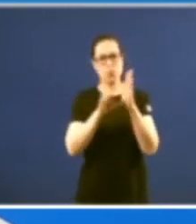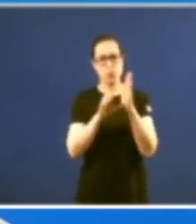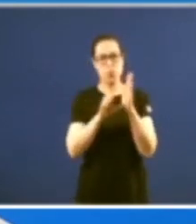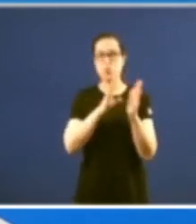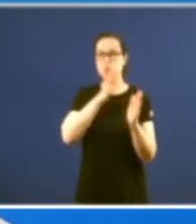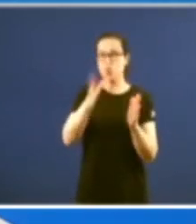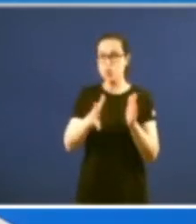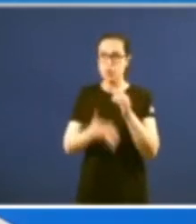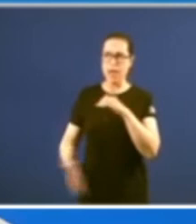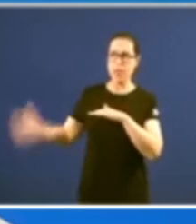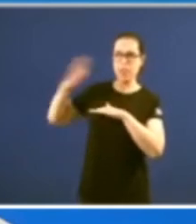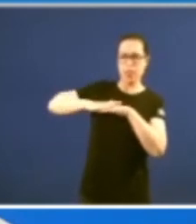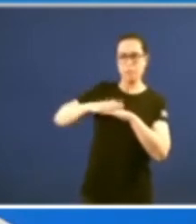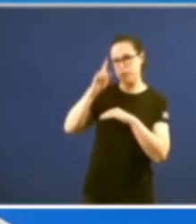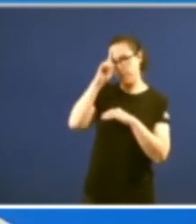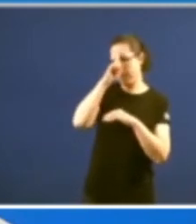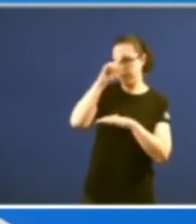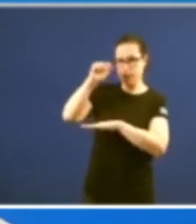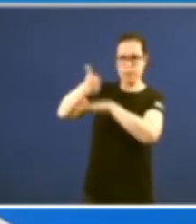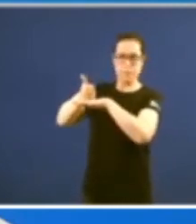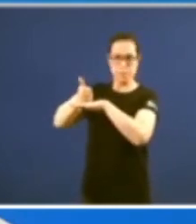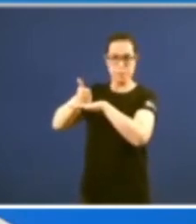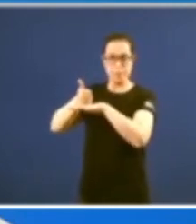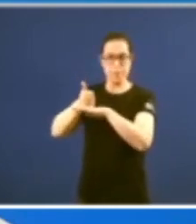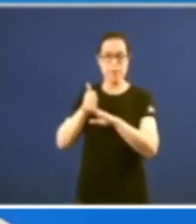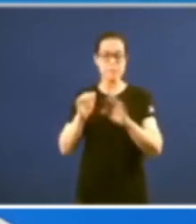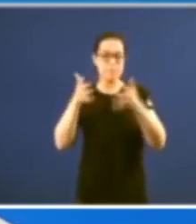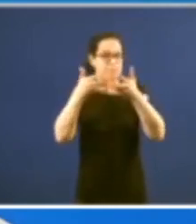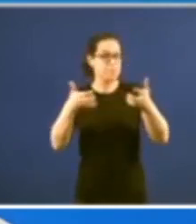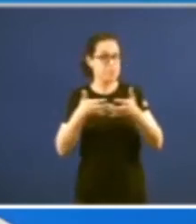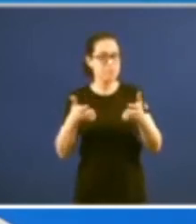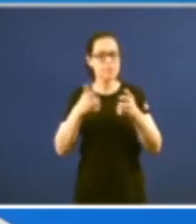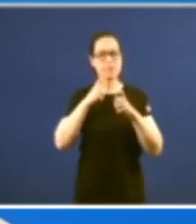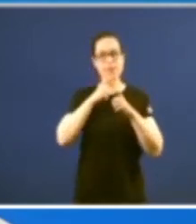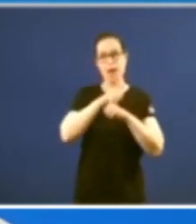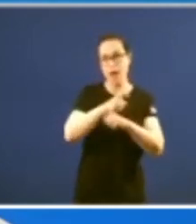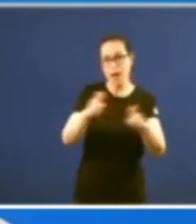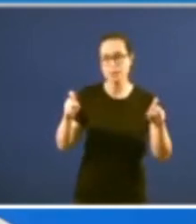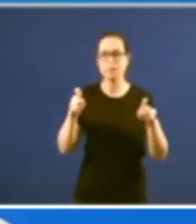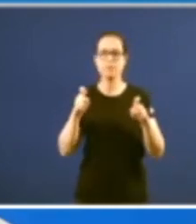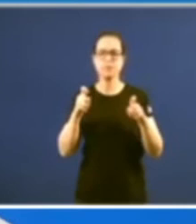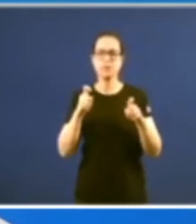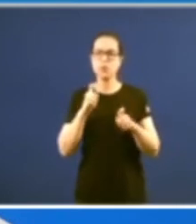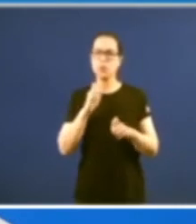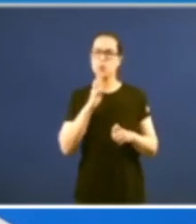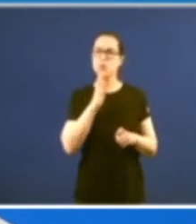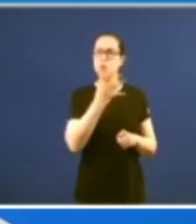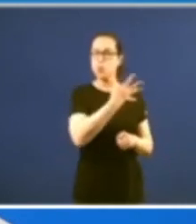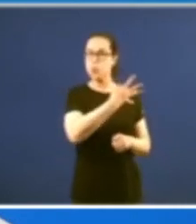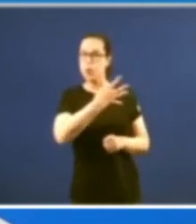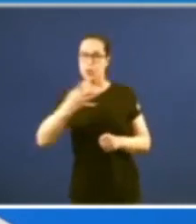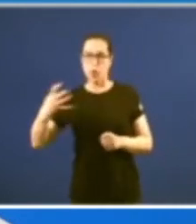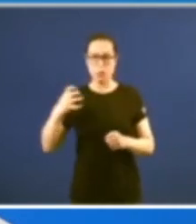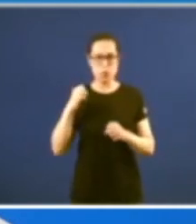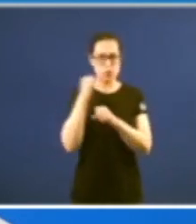centralista pero advirto o intelectual con ton profético despúes de cuatro largos siglos de historia